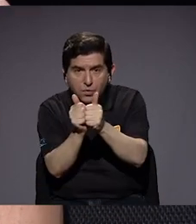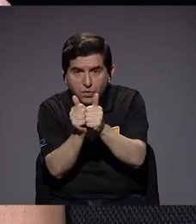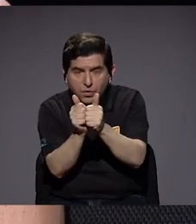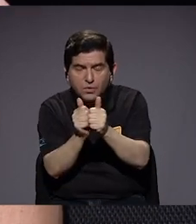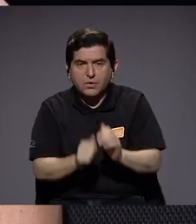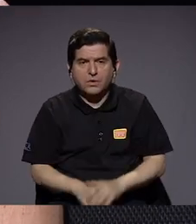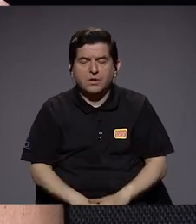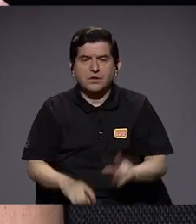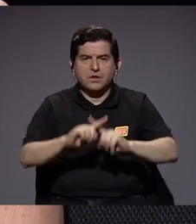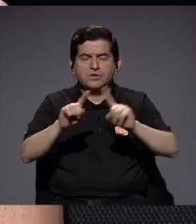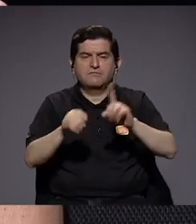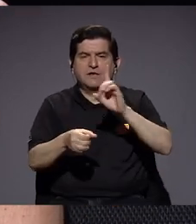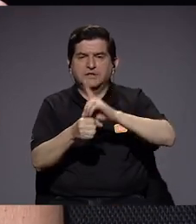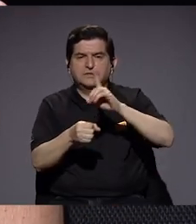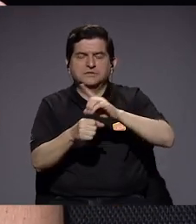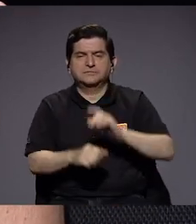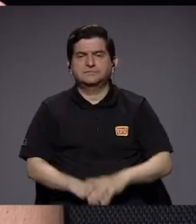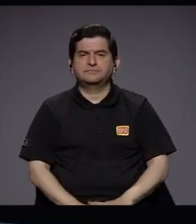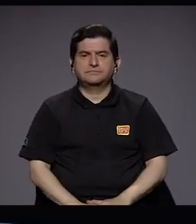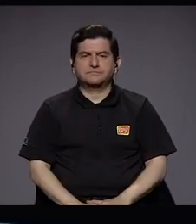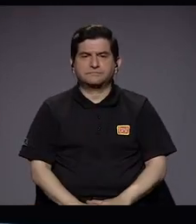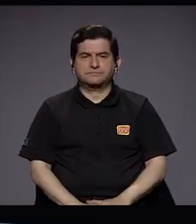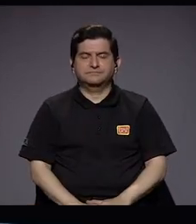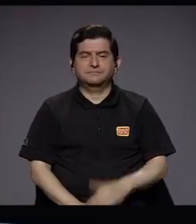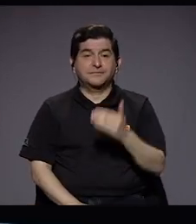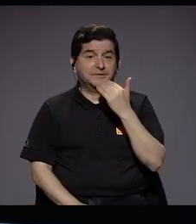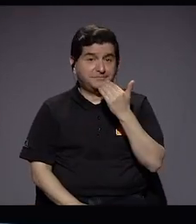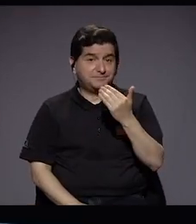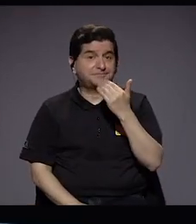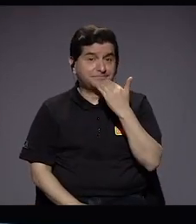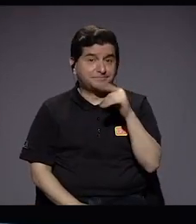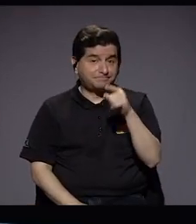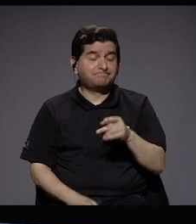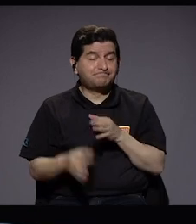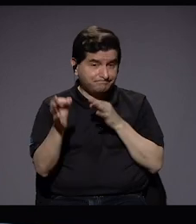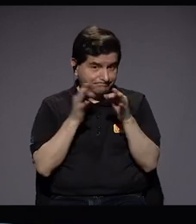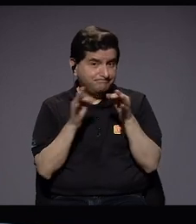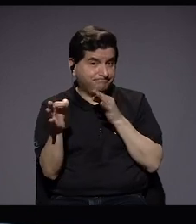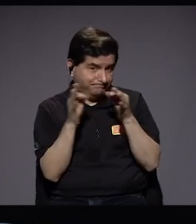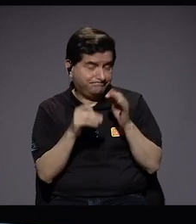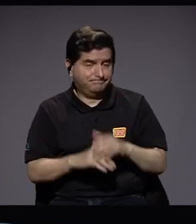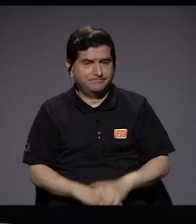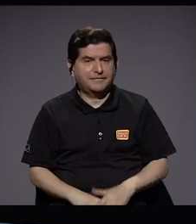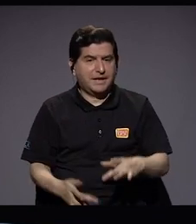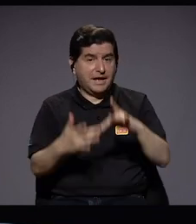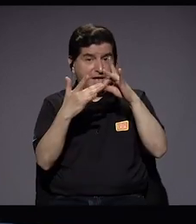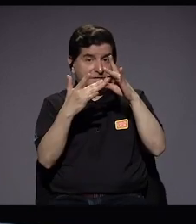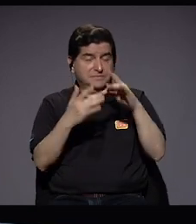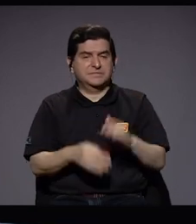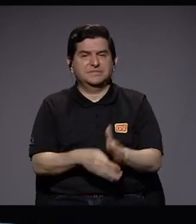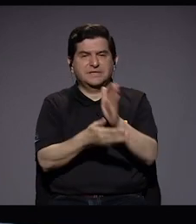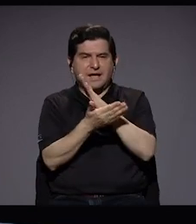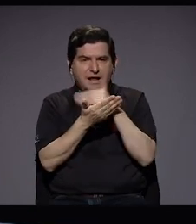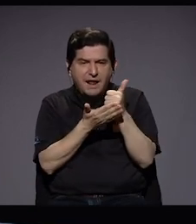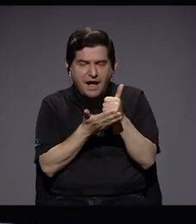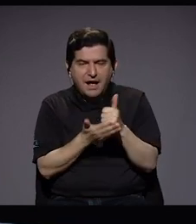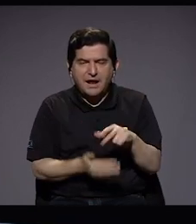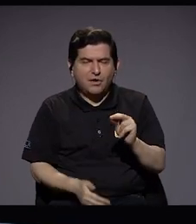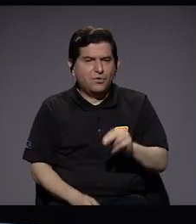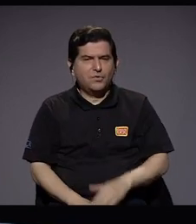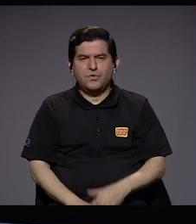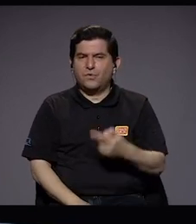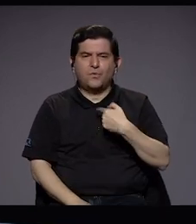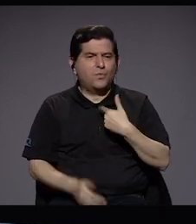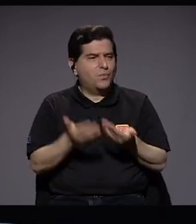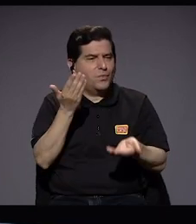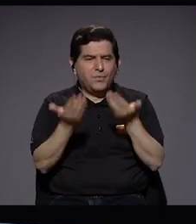las y los diputados. Doña Carolina, se agradece mucho esa explicación y especialmente porque es algo que no lo